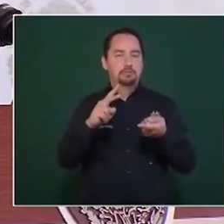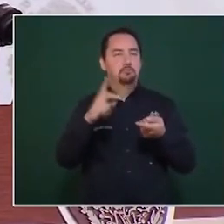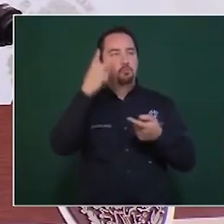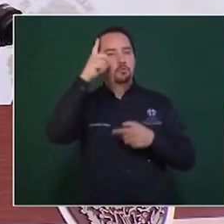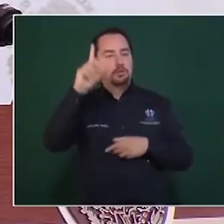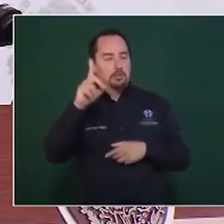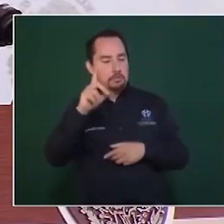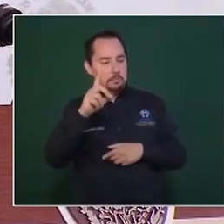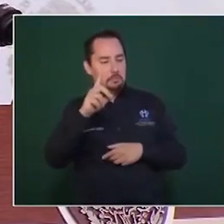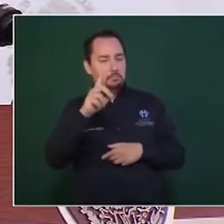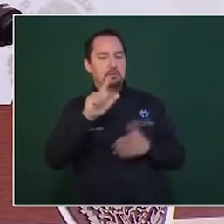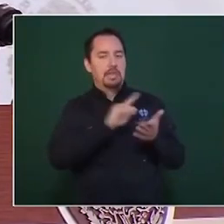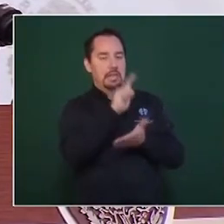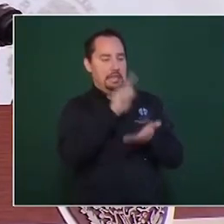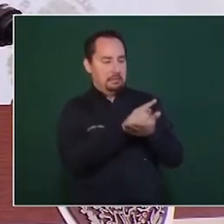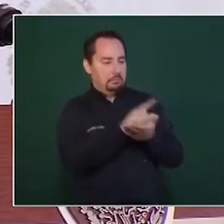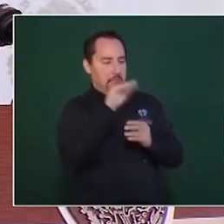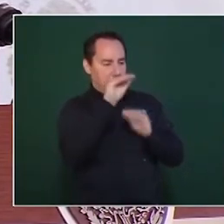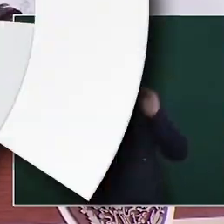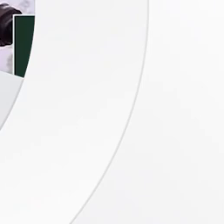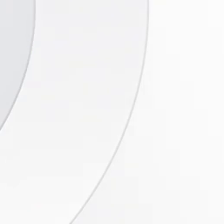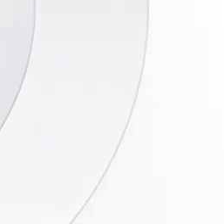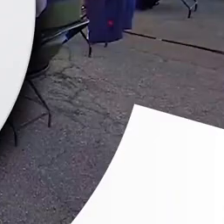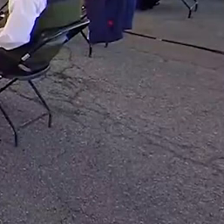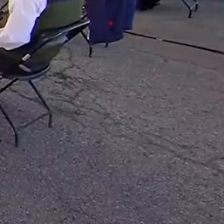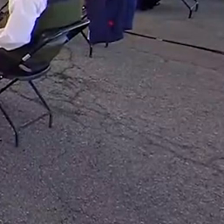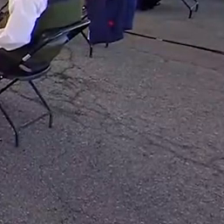a la medida.